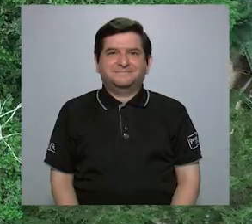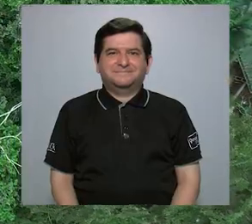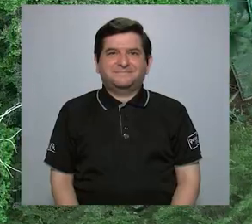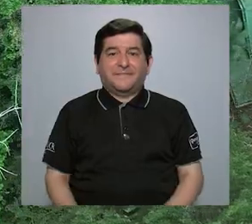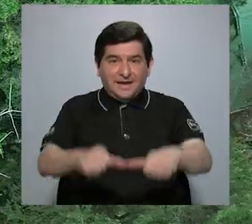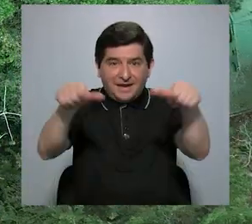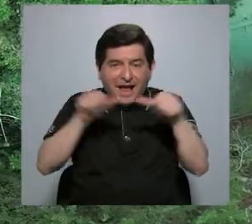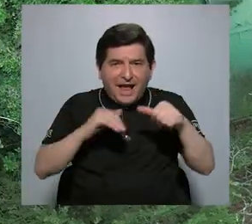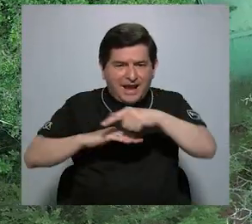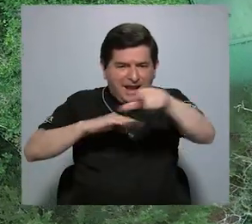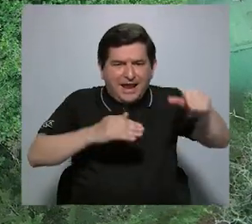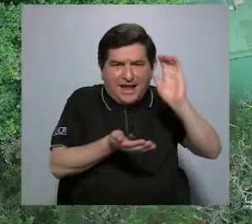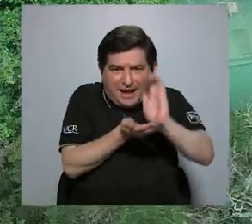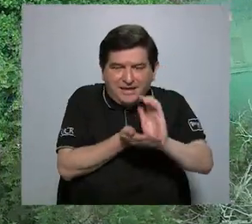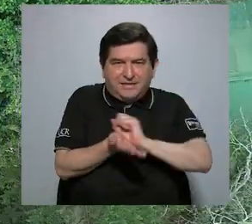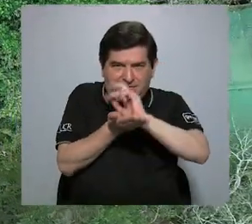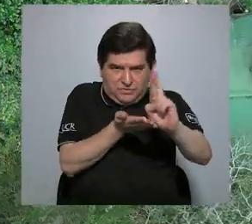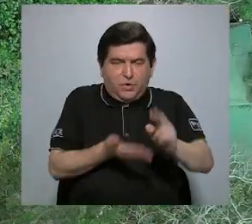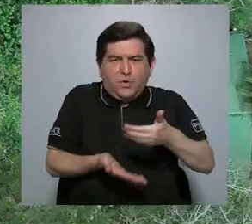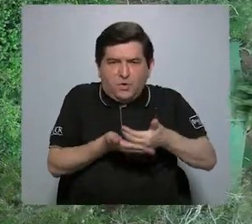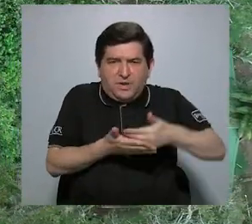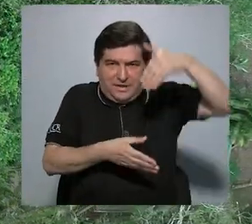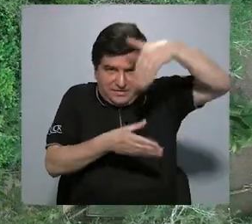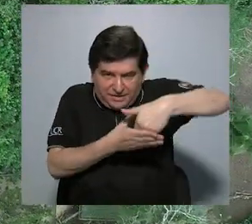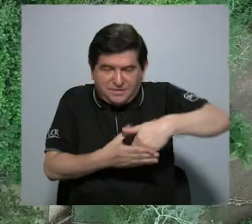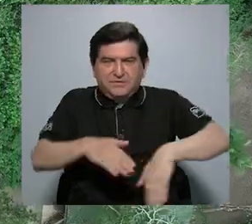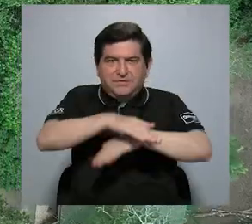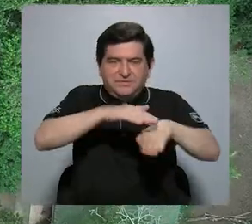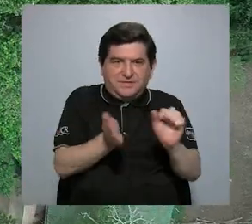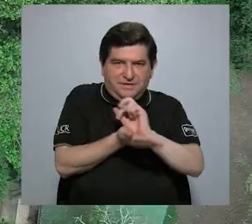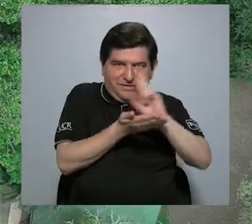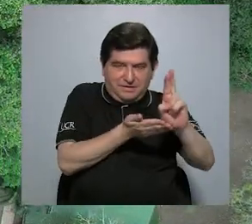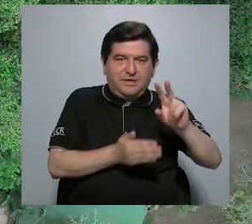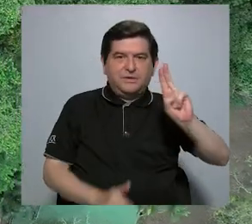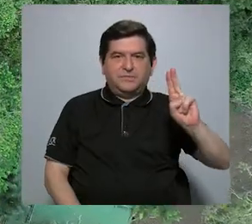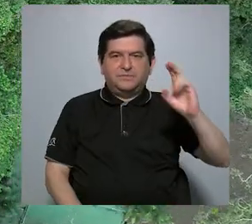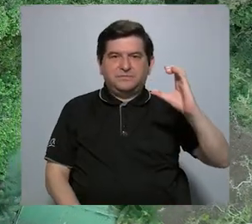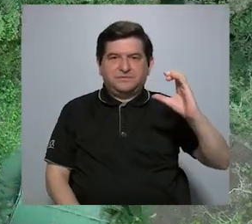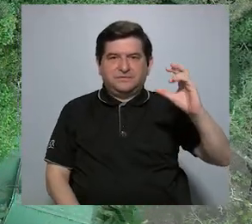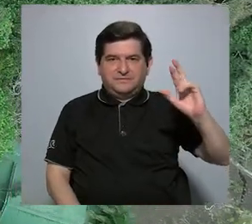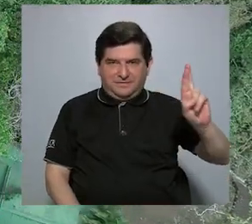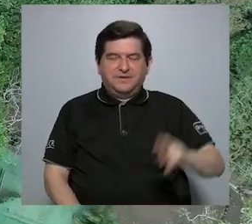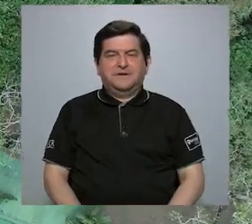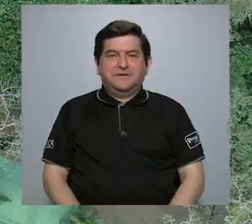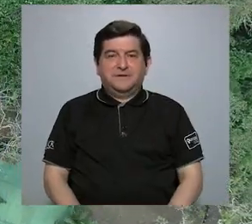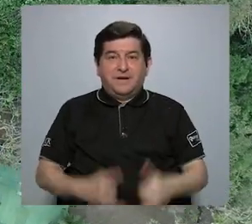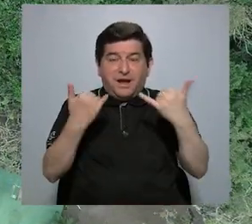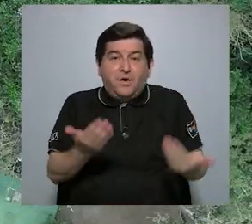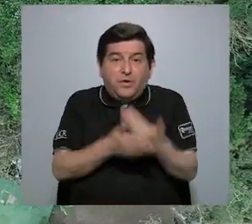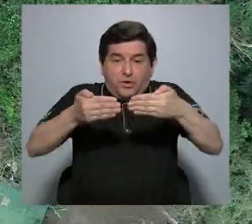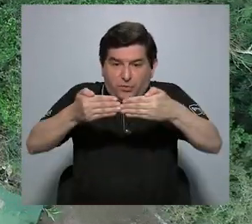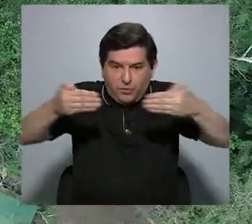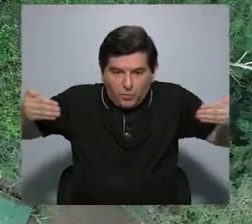El sector del Laguito en San Ramón, humedal perteneciente a la sede de Occidente de la Universidad de Costa Rica, cuenta con un